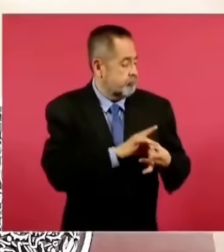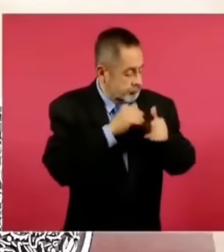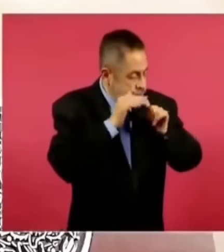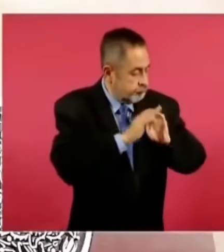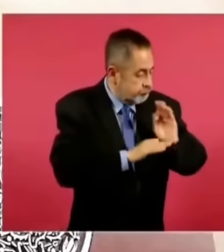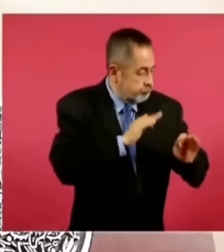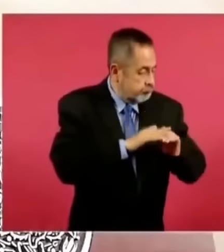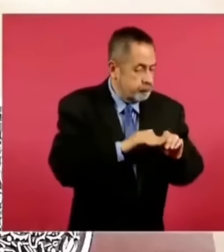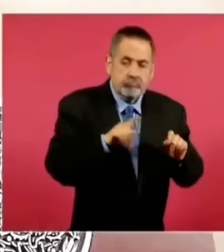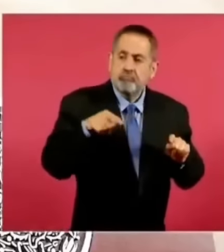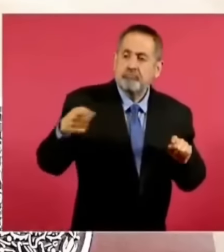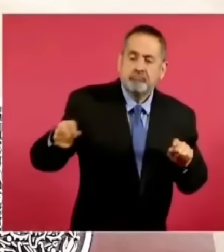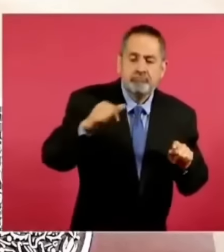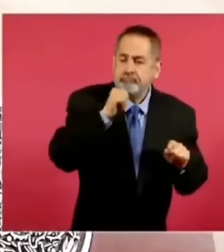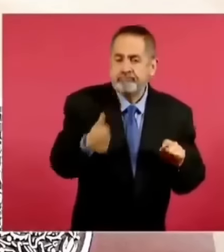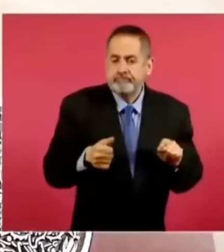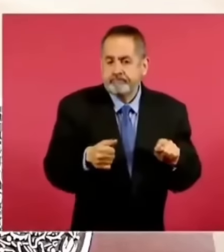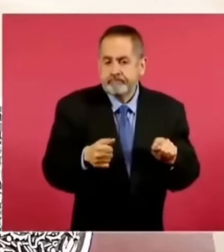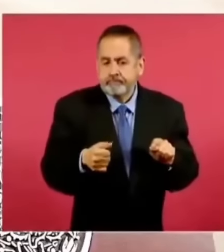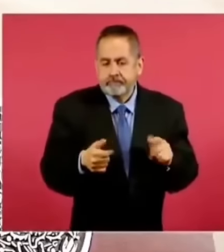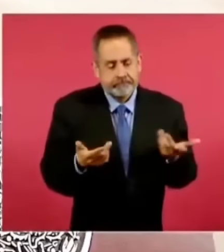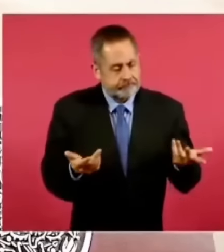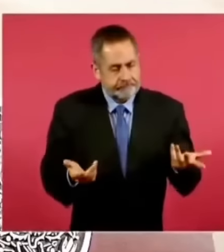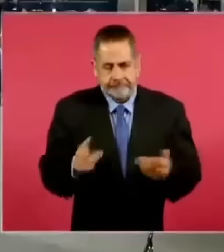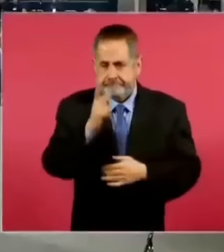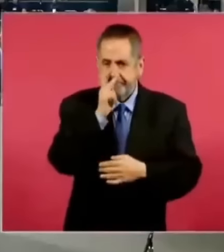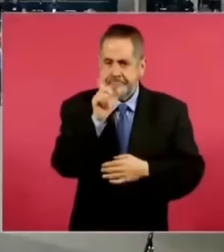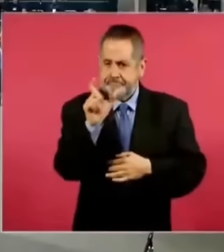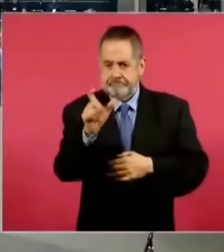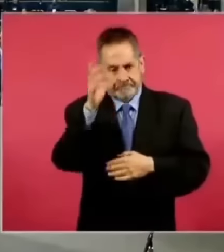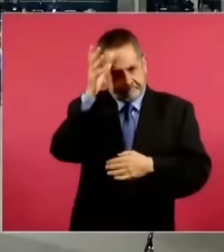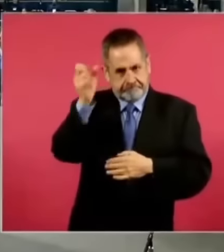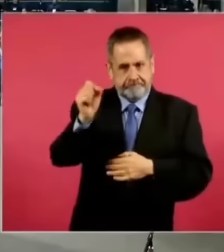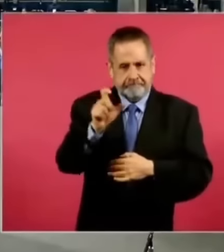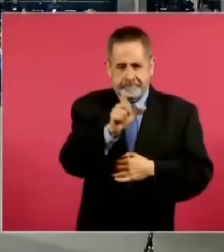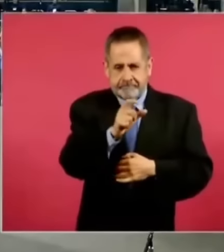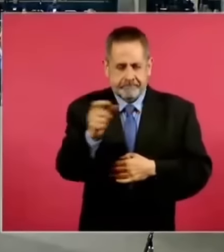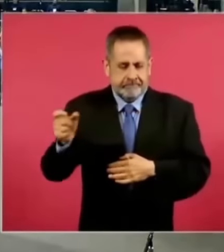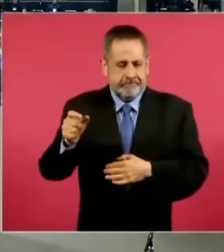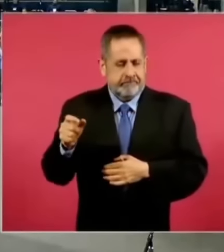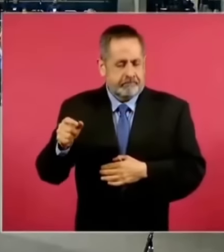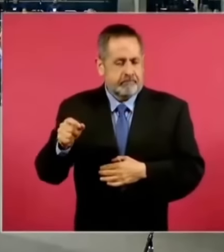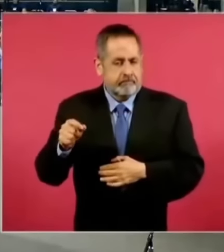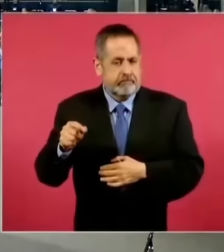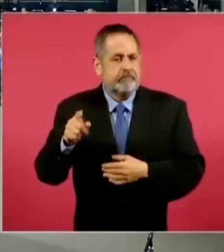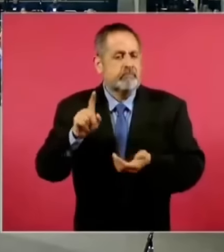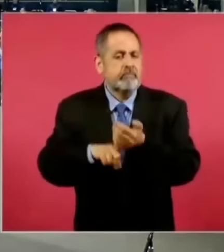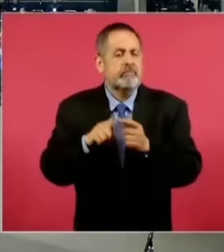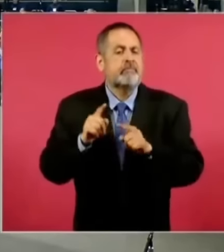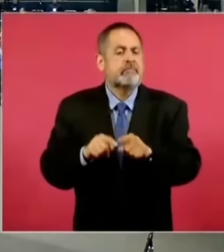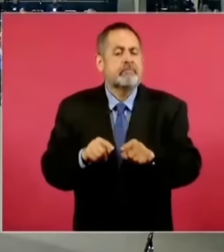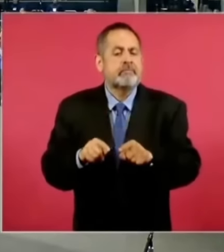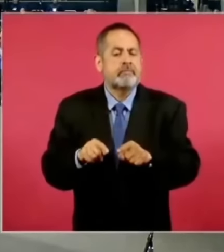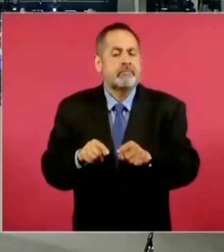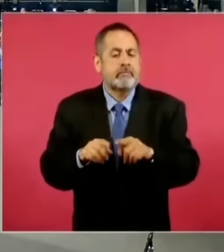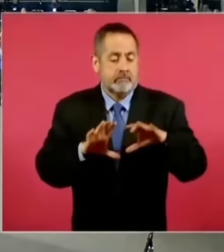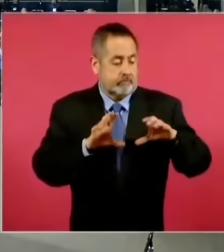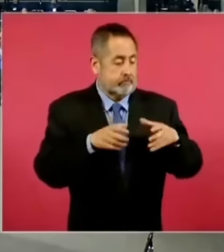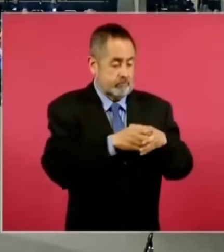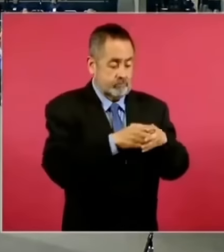Y eso, según la definición aristotélica, si somos